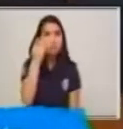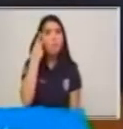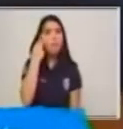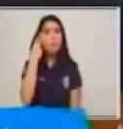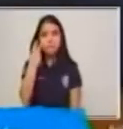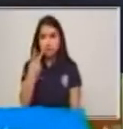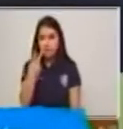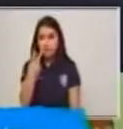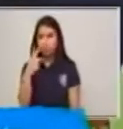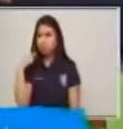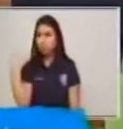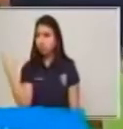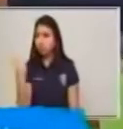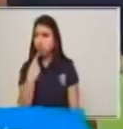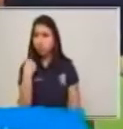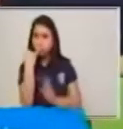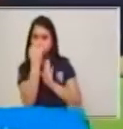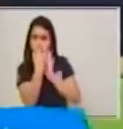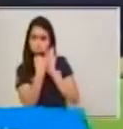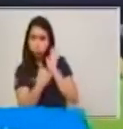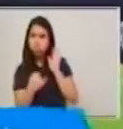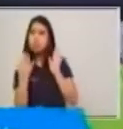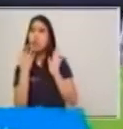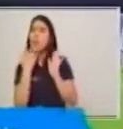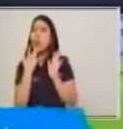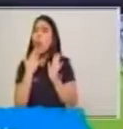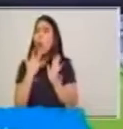pueden ver ahí.